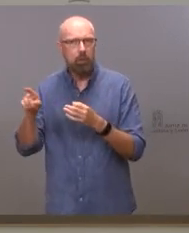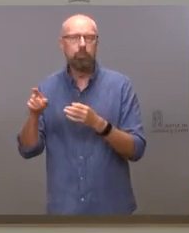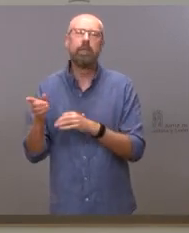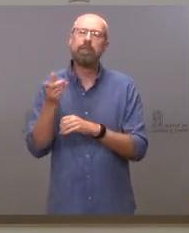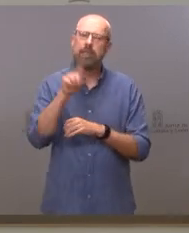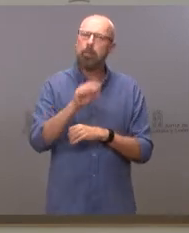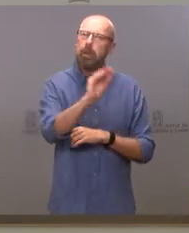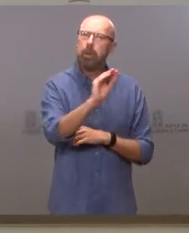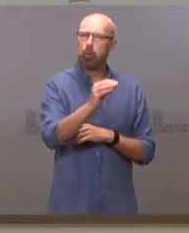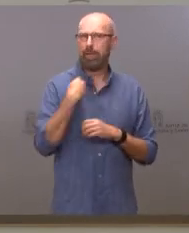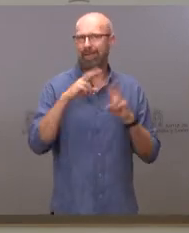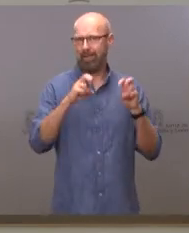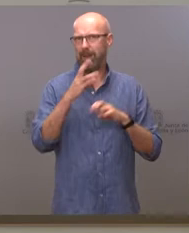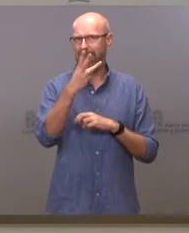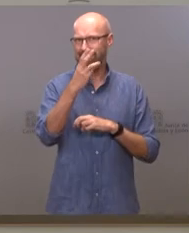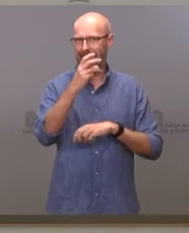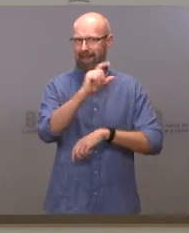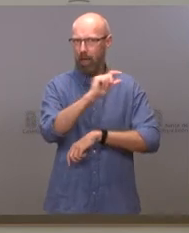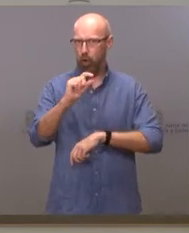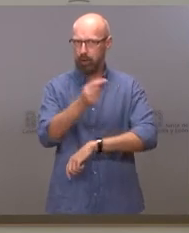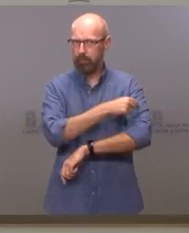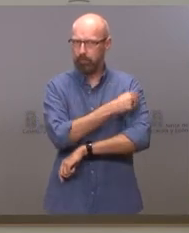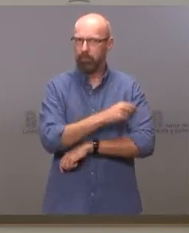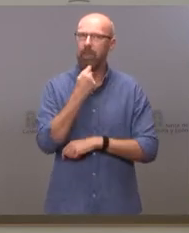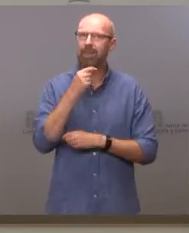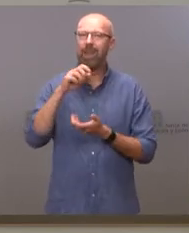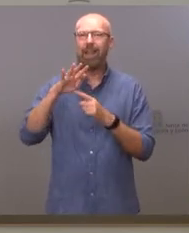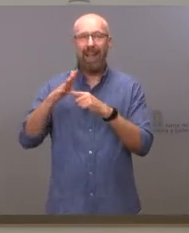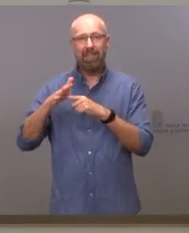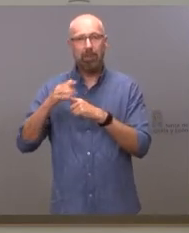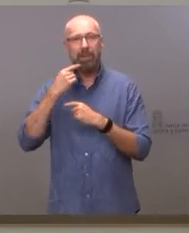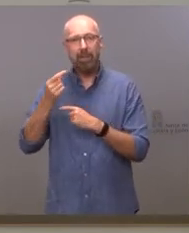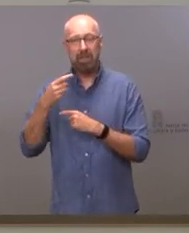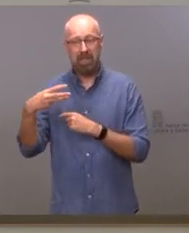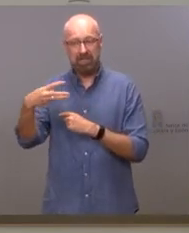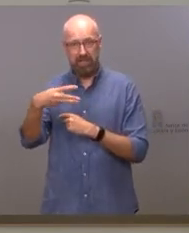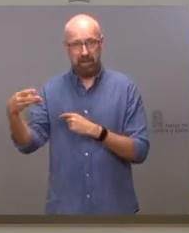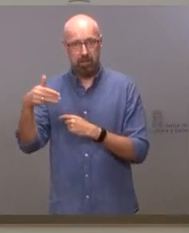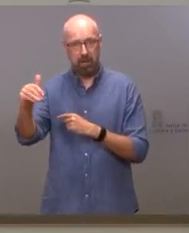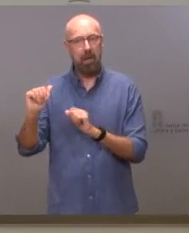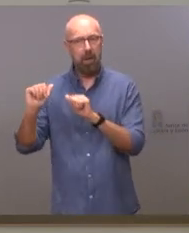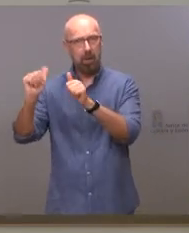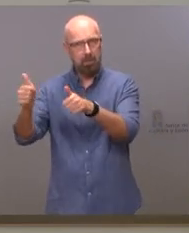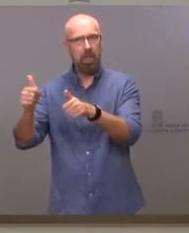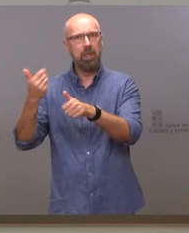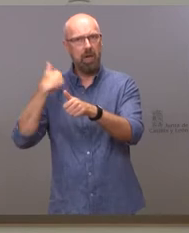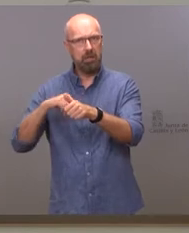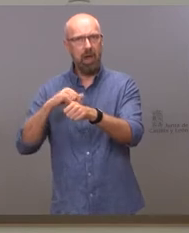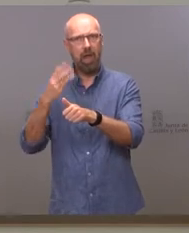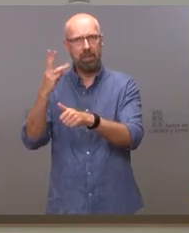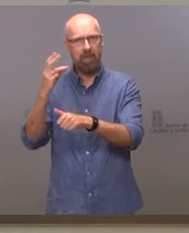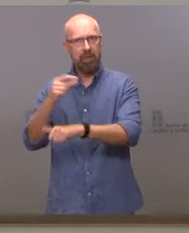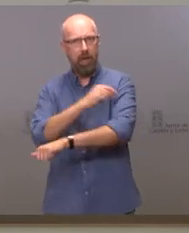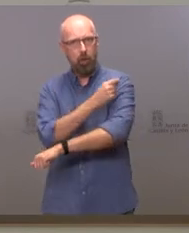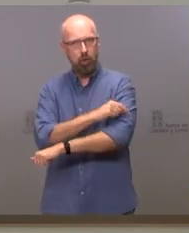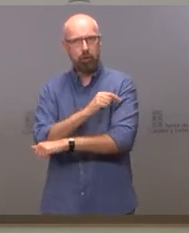dosis, Castilla-La Mancha ha anunciado que en tres semanas podría empezar a vacunar a personas institucionalizadas. Usted